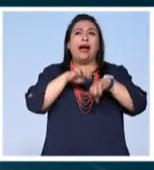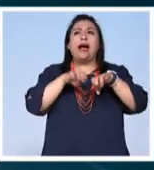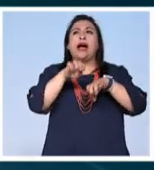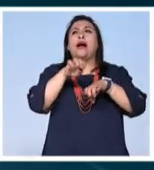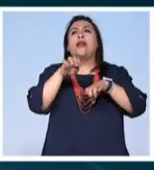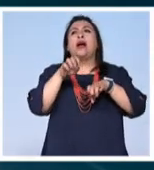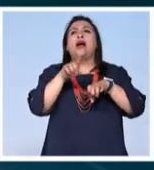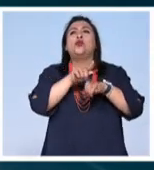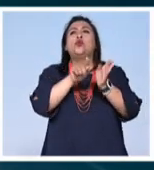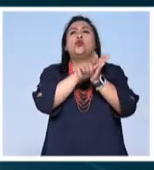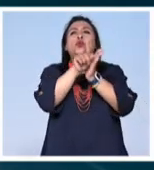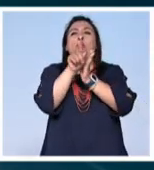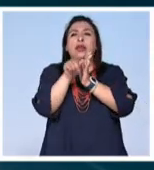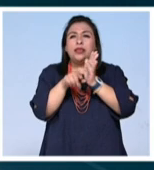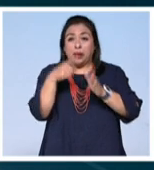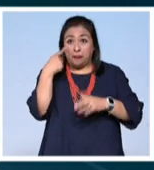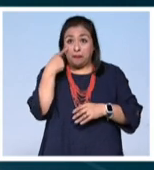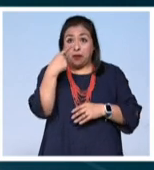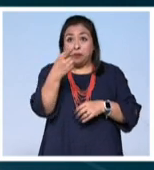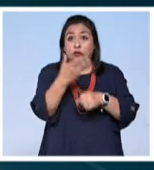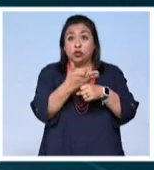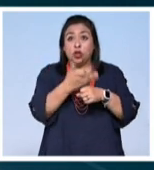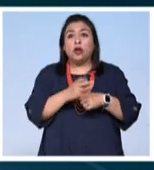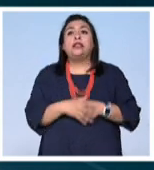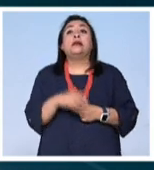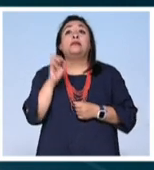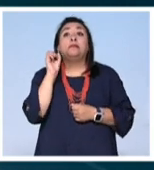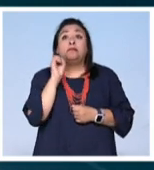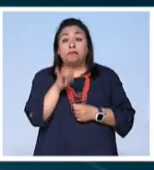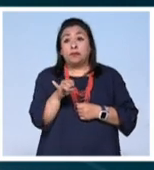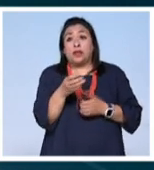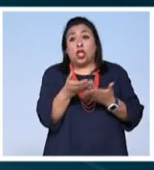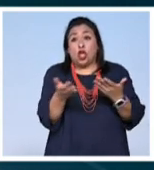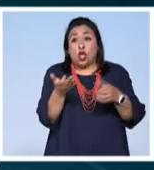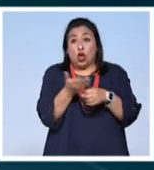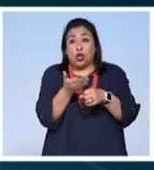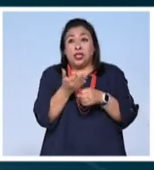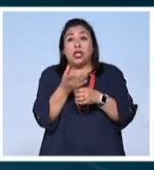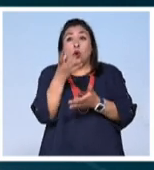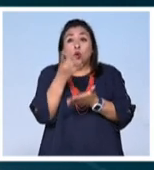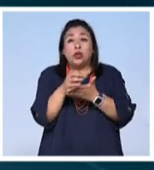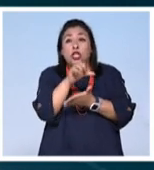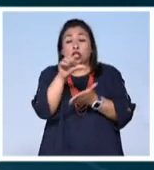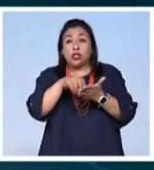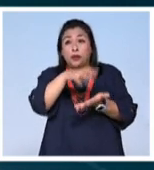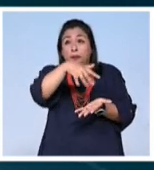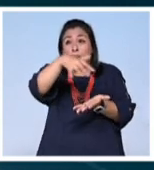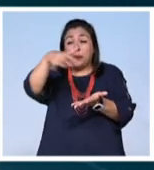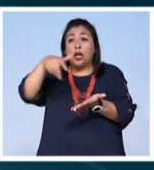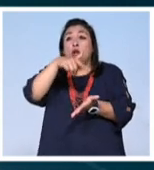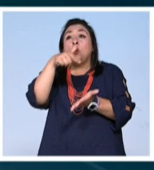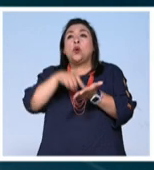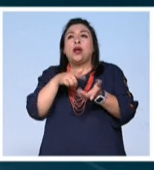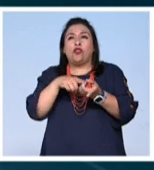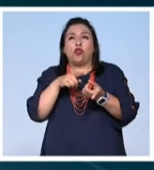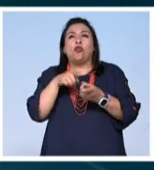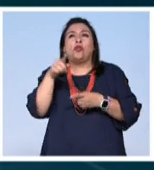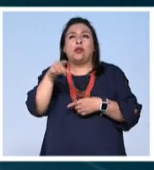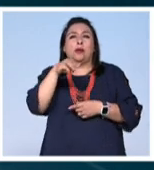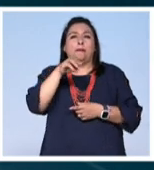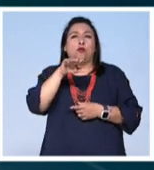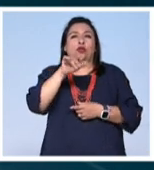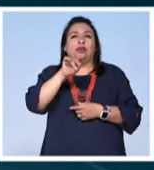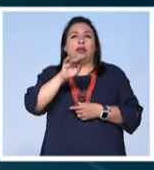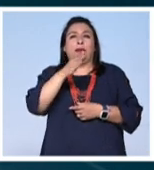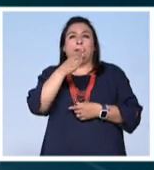en su cuenta de Twitter que estamos viendo ahí en este momento. Así es, Laura, por el momento, el único centro de acopio se encuentra en Monte